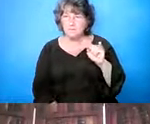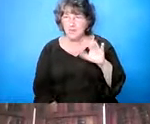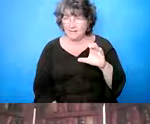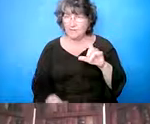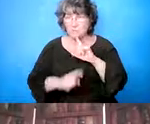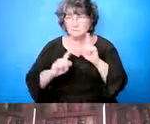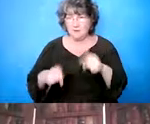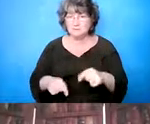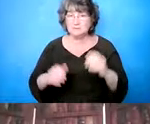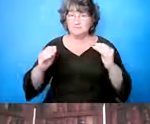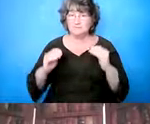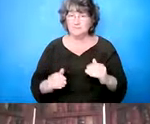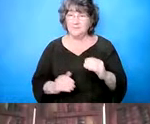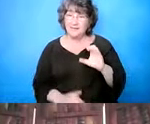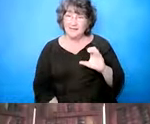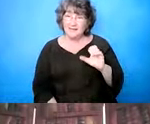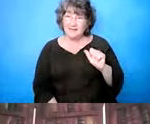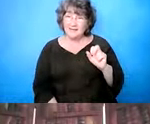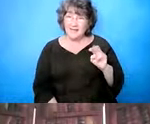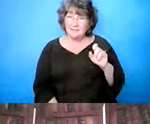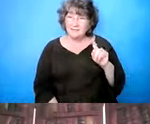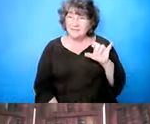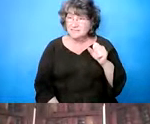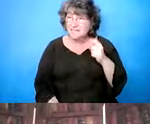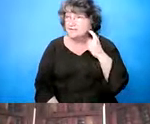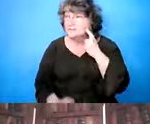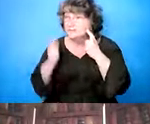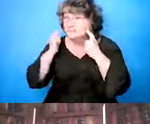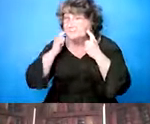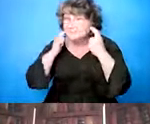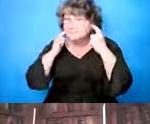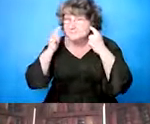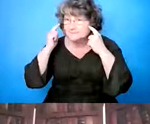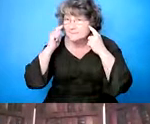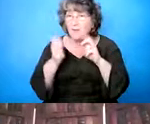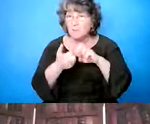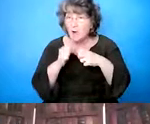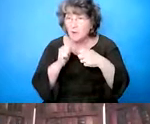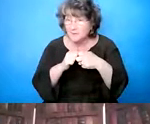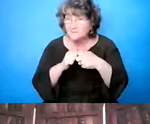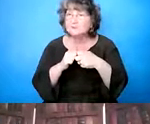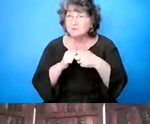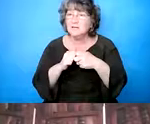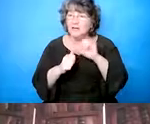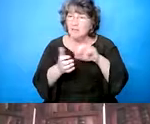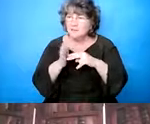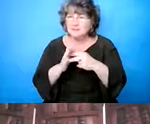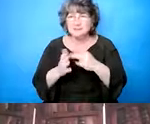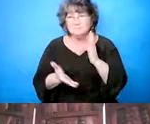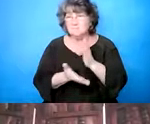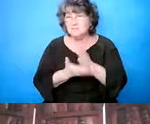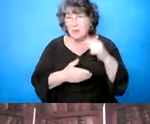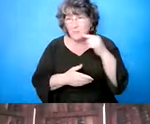cuando las personas no se están cuidando su higiene, entonces, eh, es posible que tienen problemas orales,